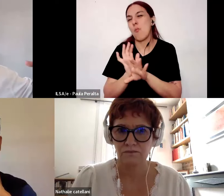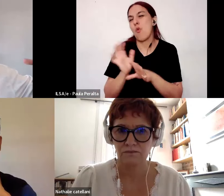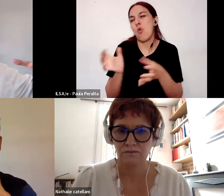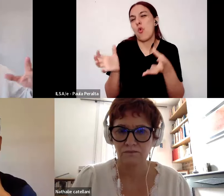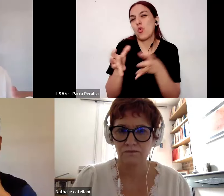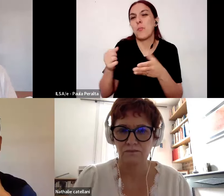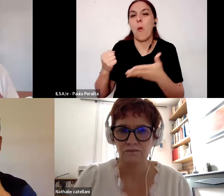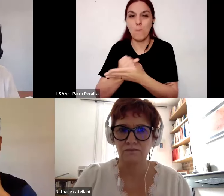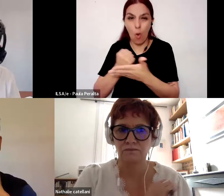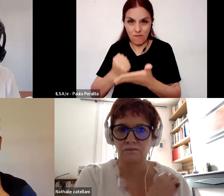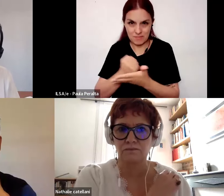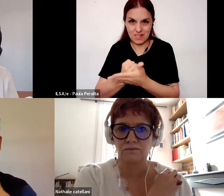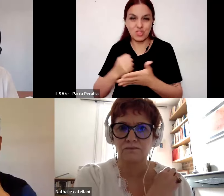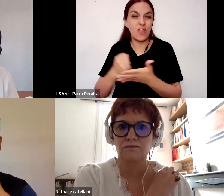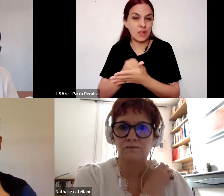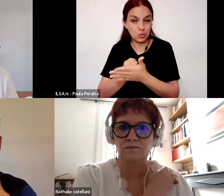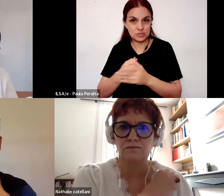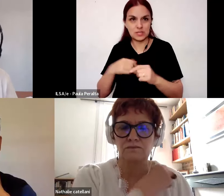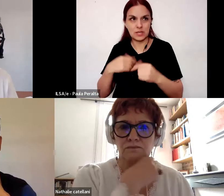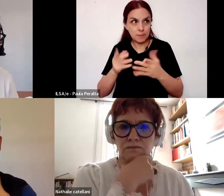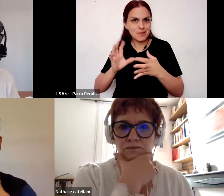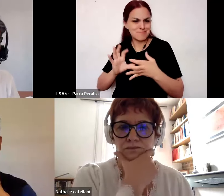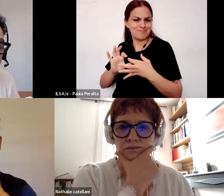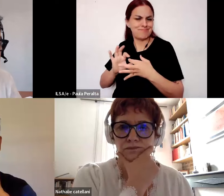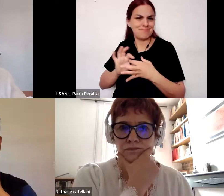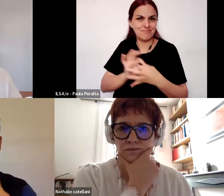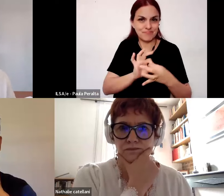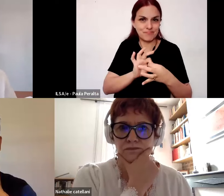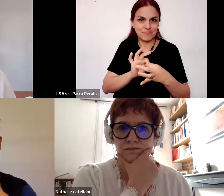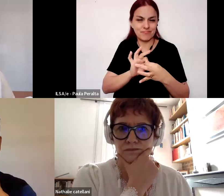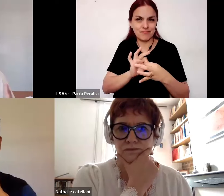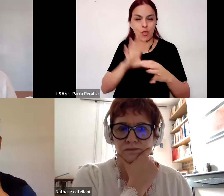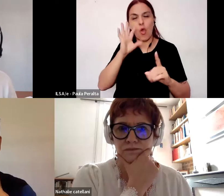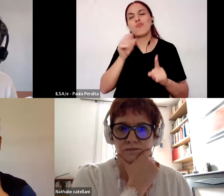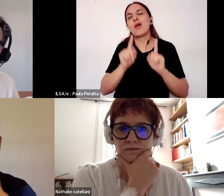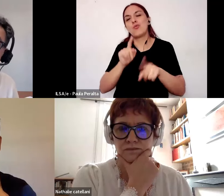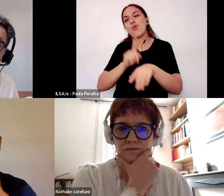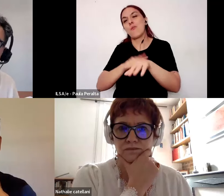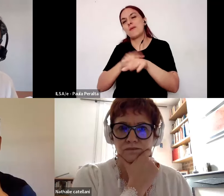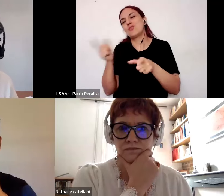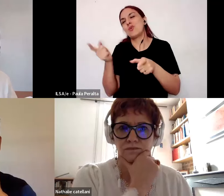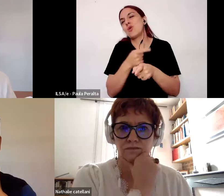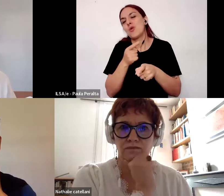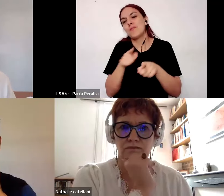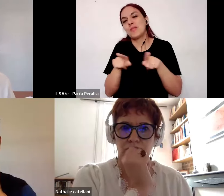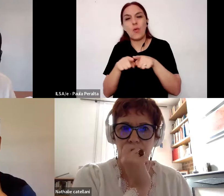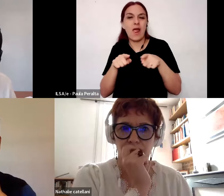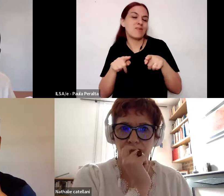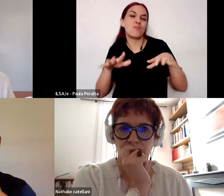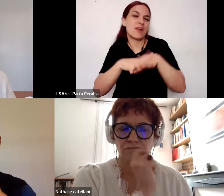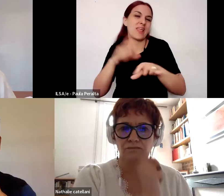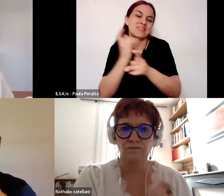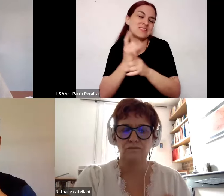entonces tiene un fuerte arraigo ¿no? por supuesto que tiene momentos como todos los movimientos de red ¿no? flujos y